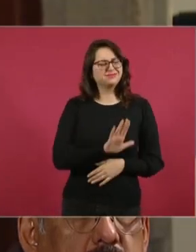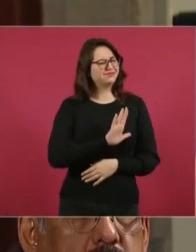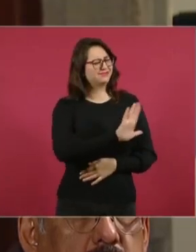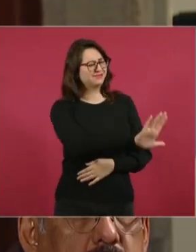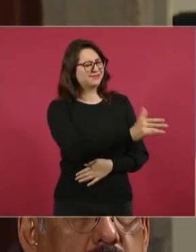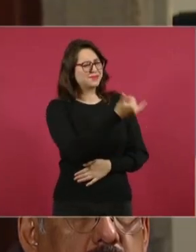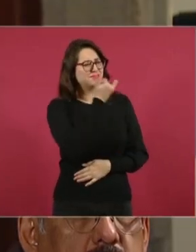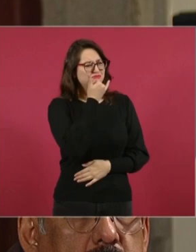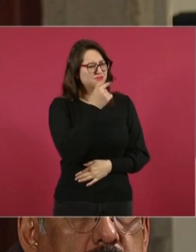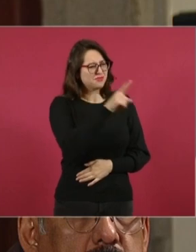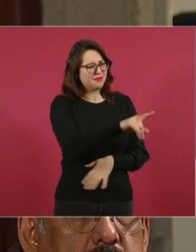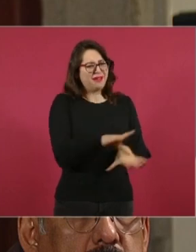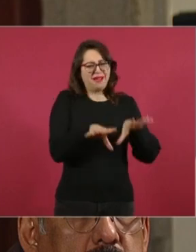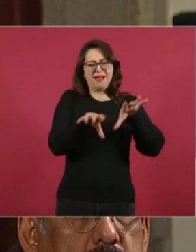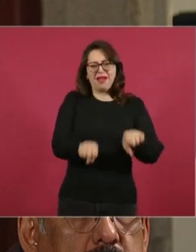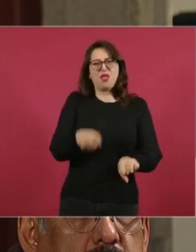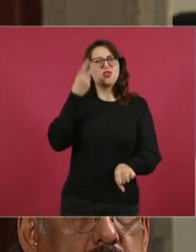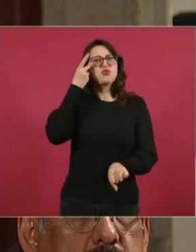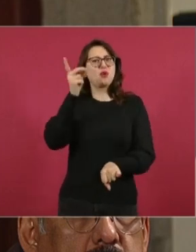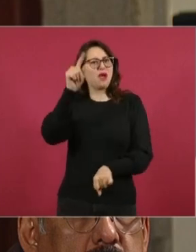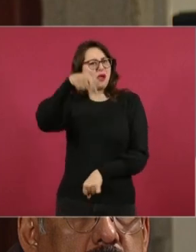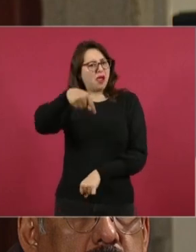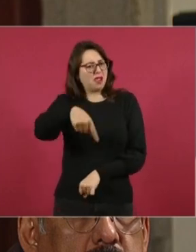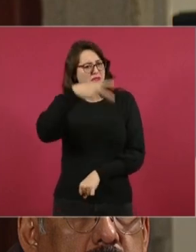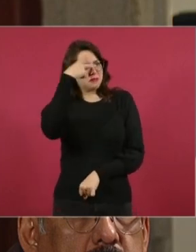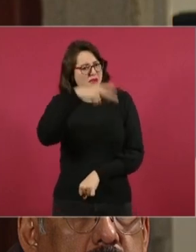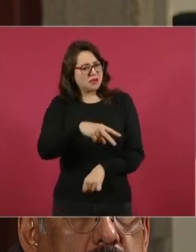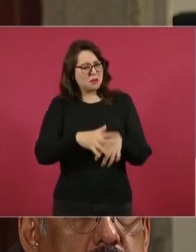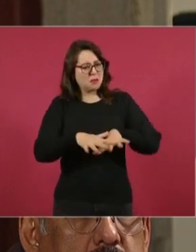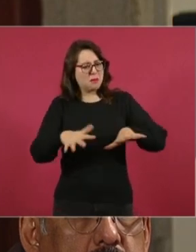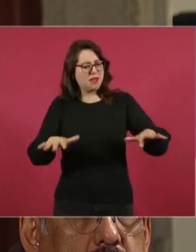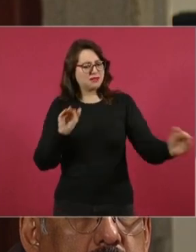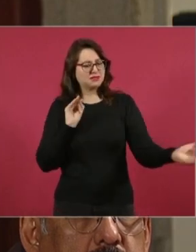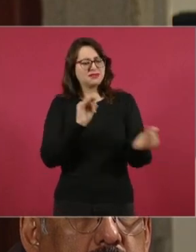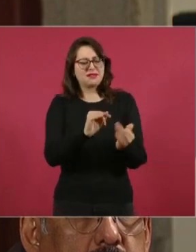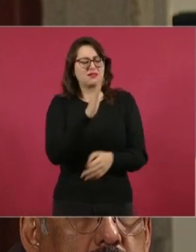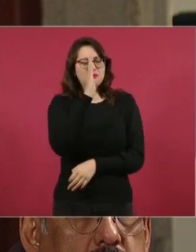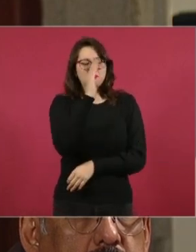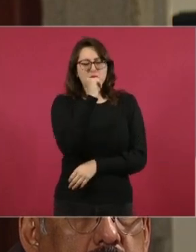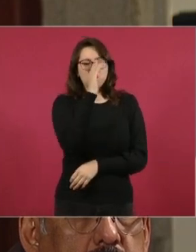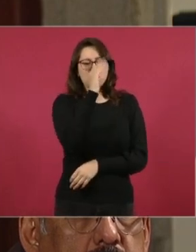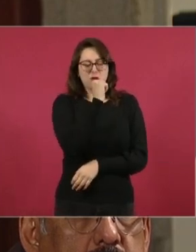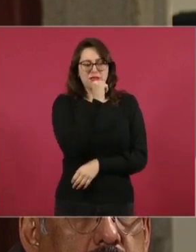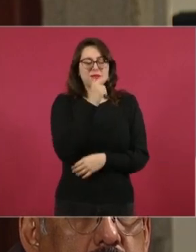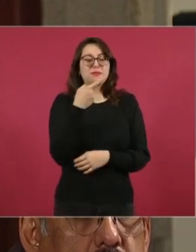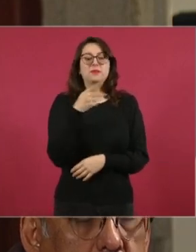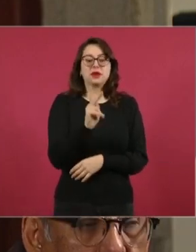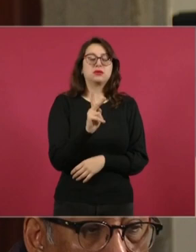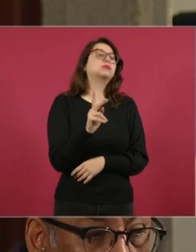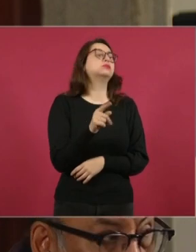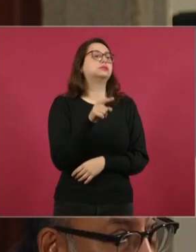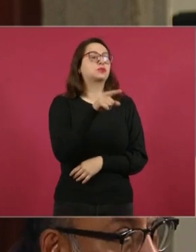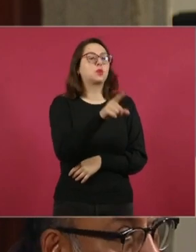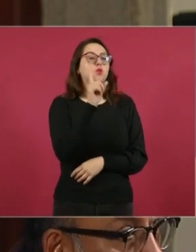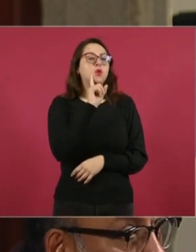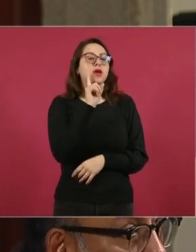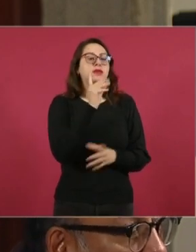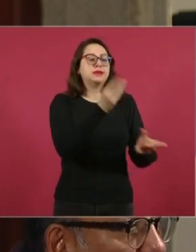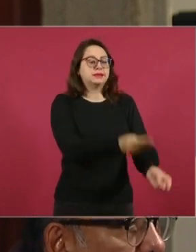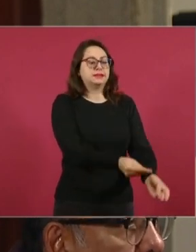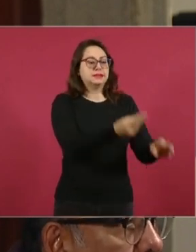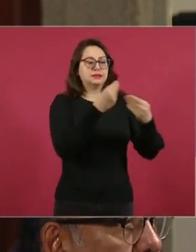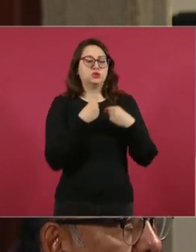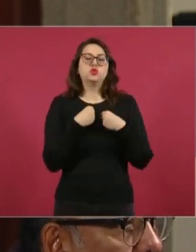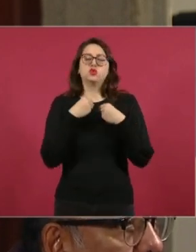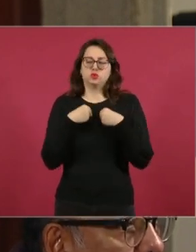derecho a posesionarse de propiedades a la orilla de la playa. Me pidió que le entregue un escrito, señor presidente, que se lo voy a dejar aquí con el